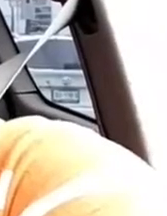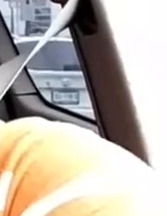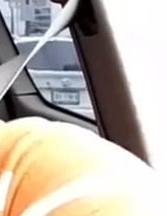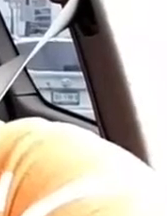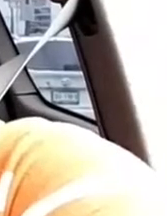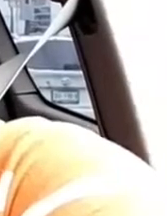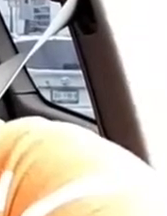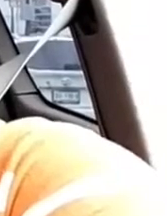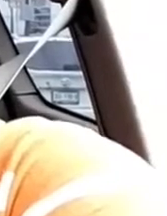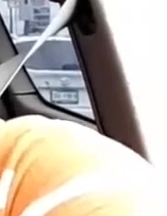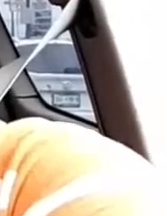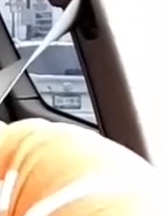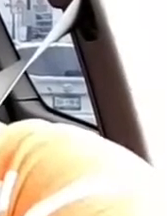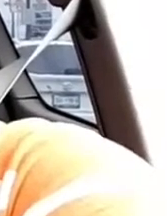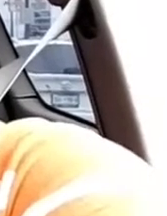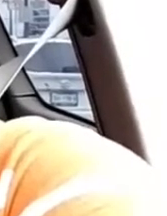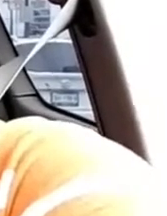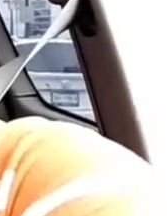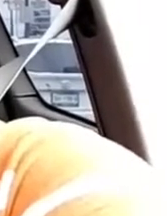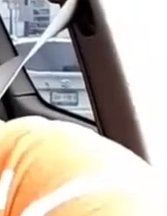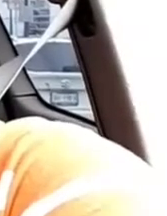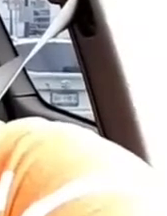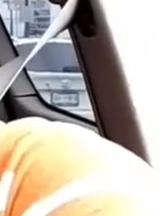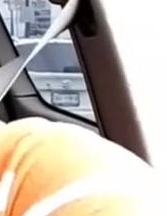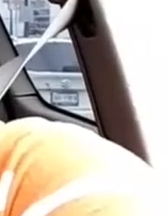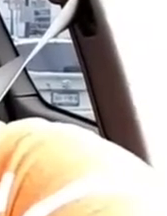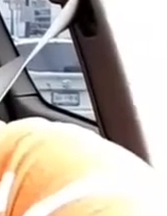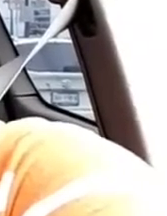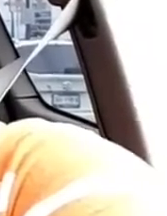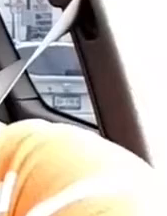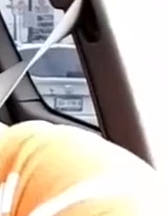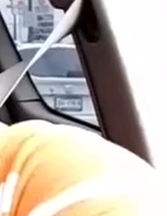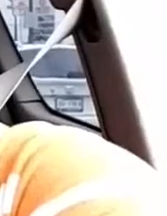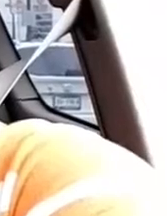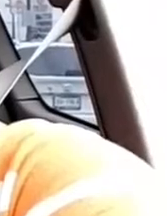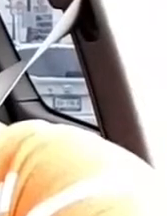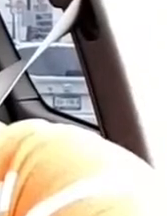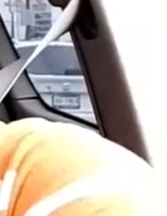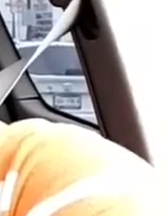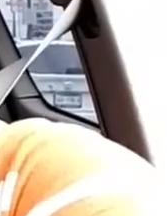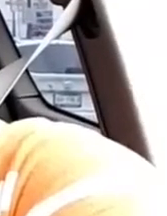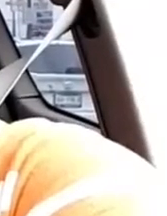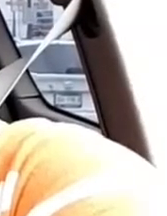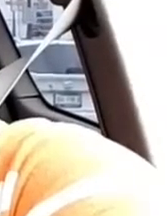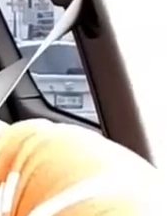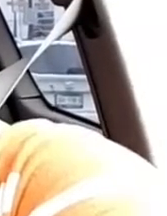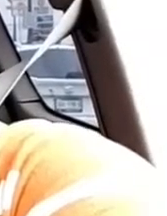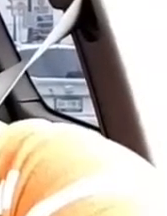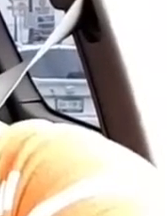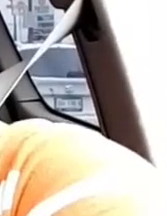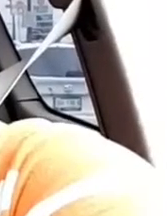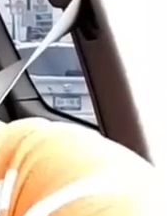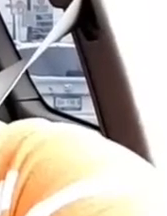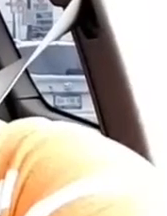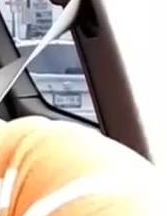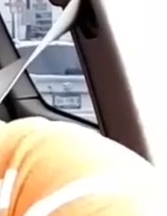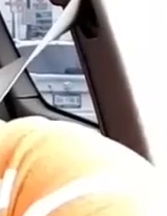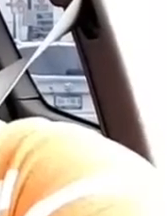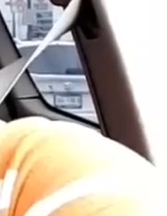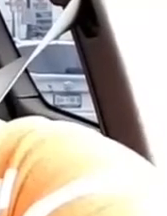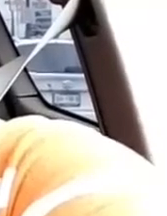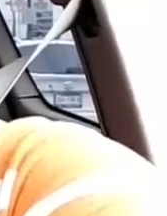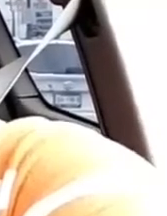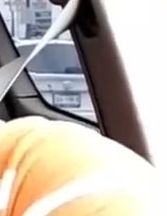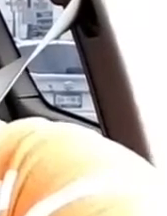noticias más importantes. Hoy en la mañanera el presidente López Obrador tocó un tema muy importante, sobre los últimos